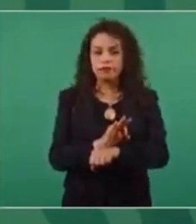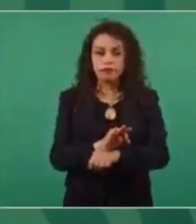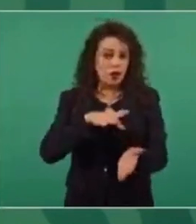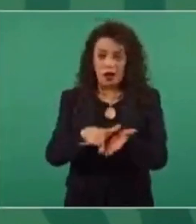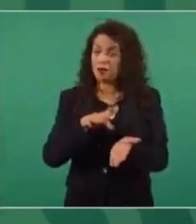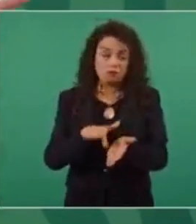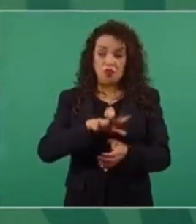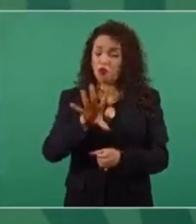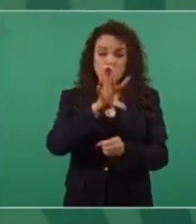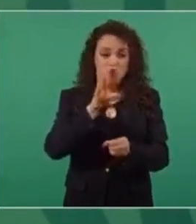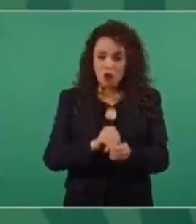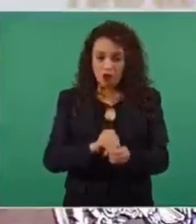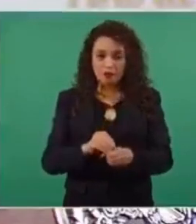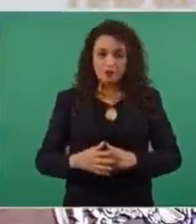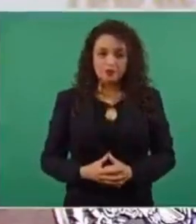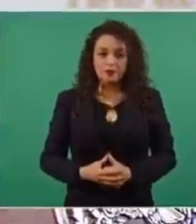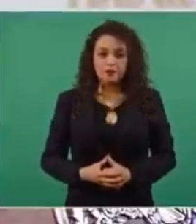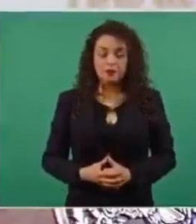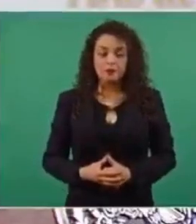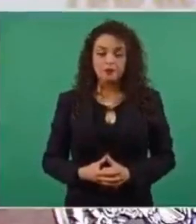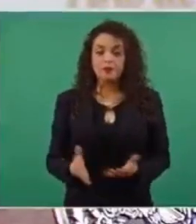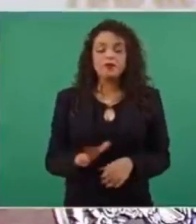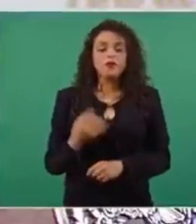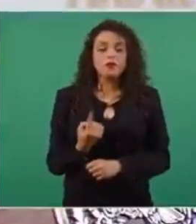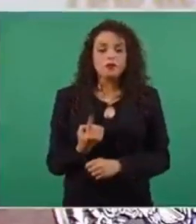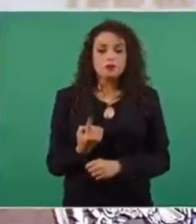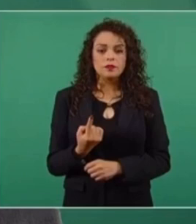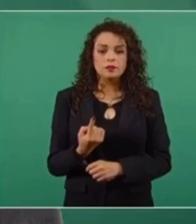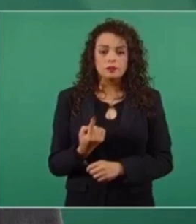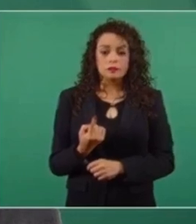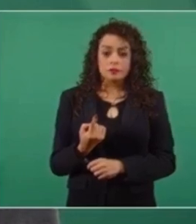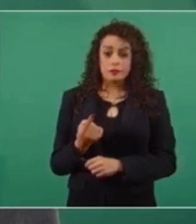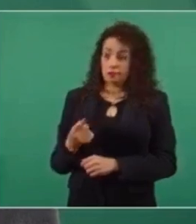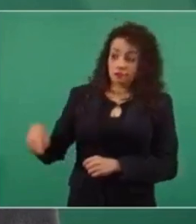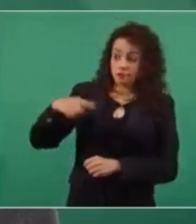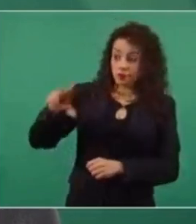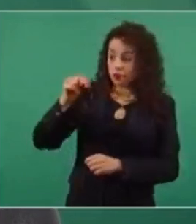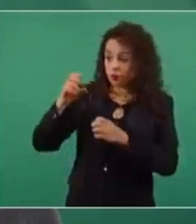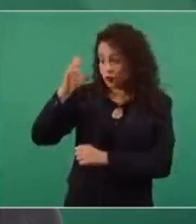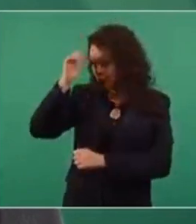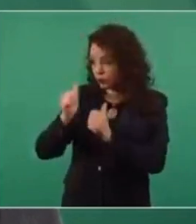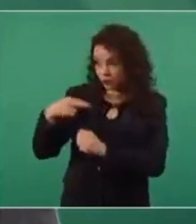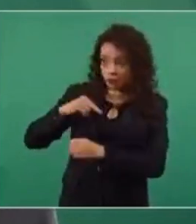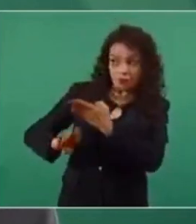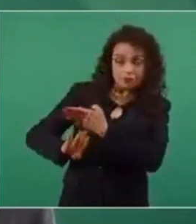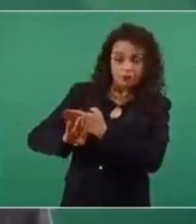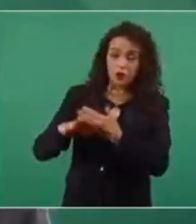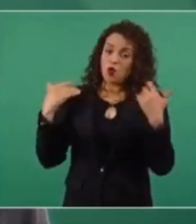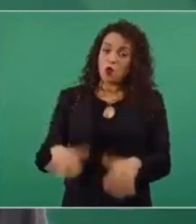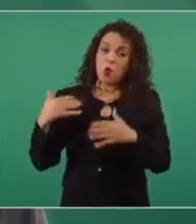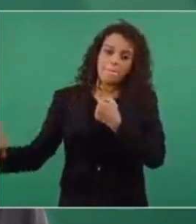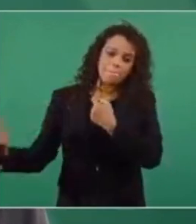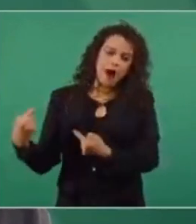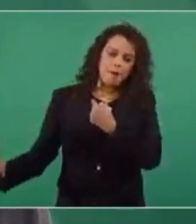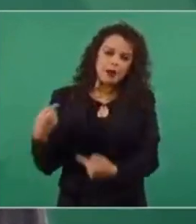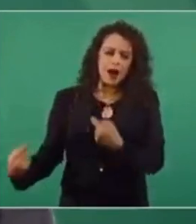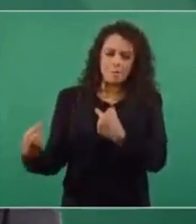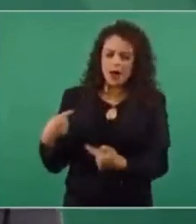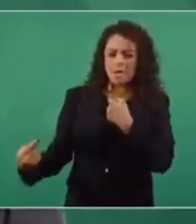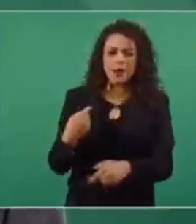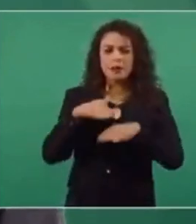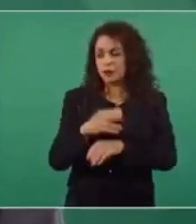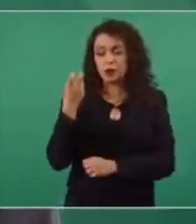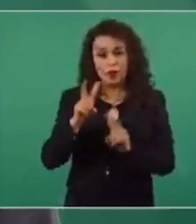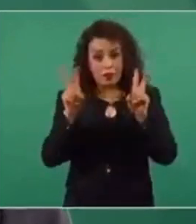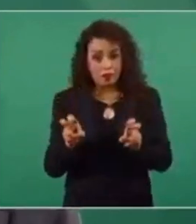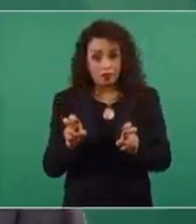respaldo también porque los adversarios nuestros se han lanzado con todo. En este caso, bueno,